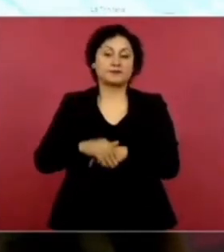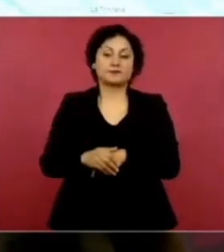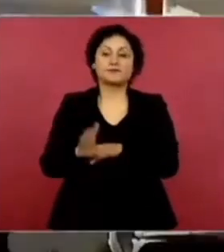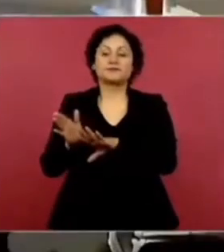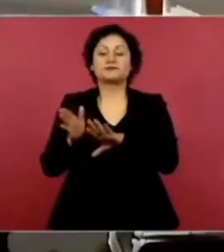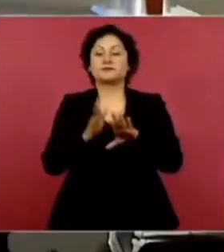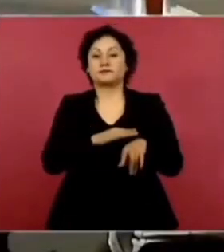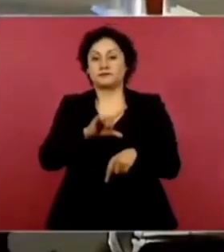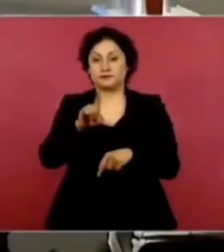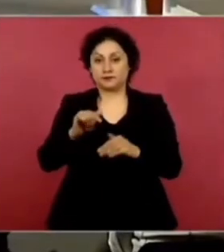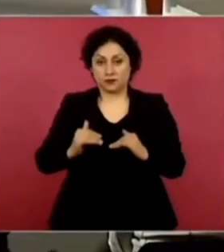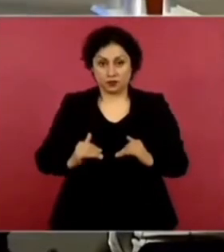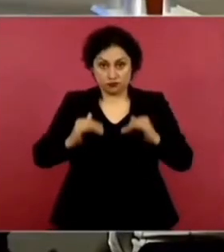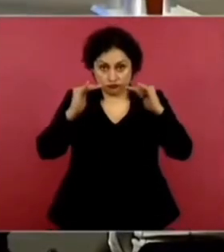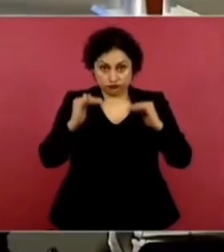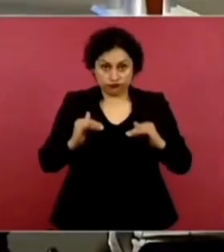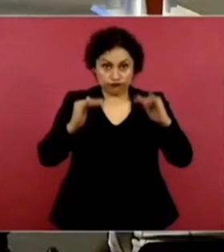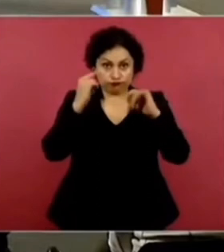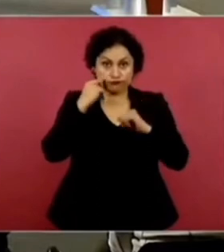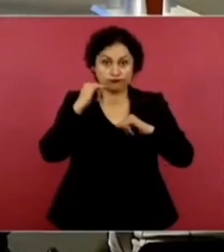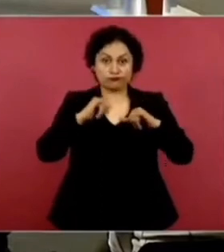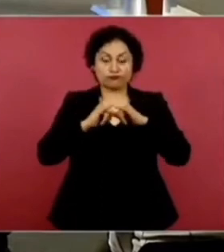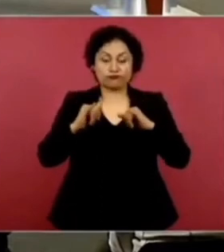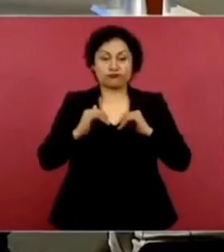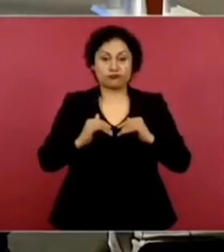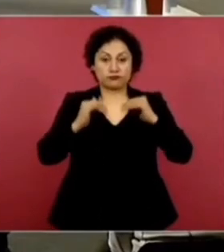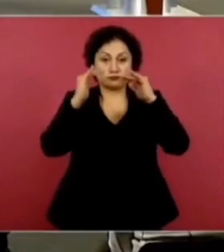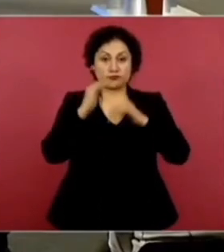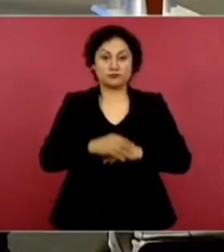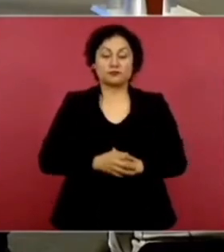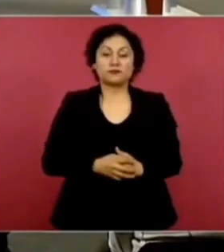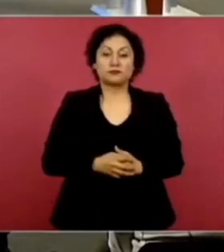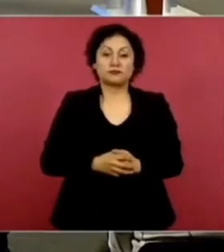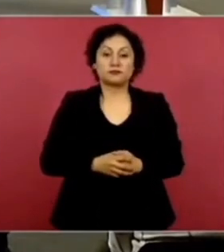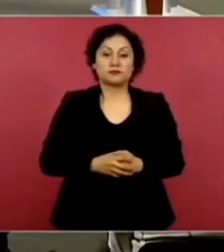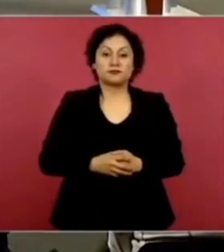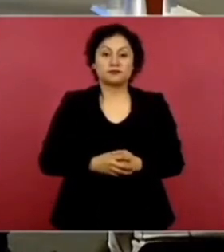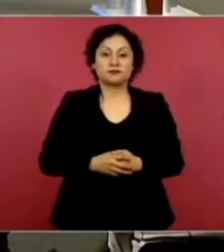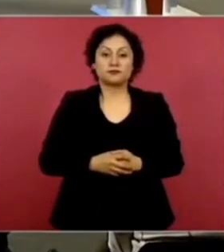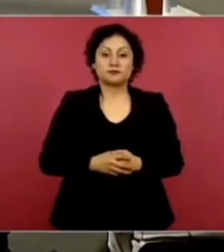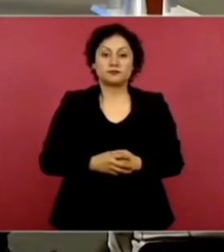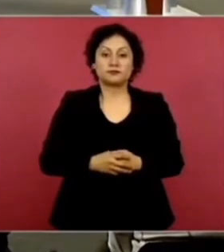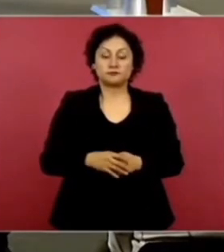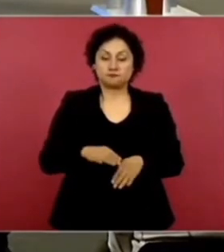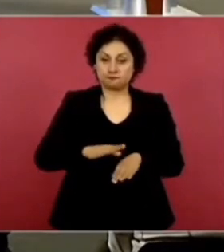el plano. De favor. Si lo subes. Más.